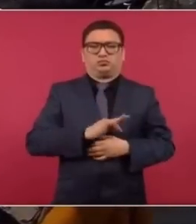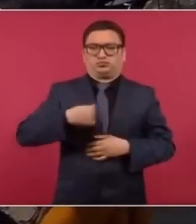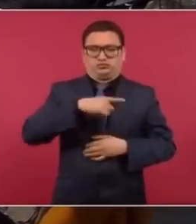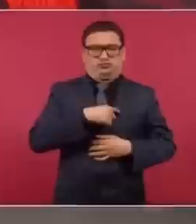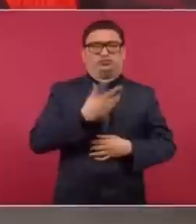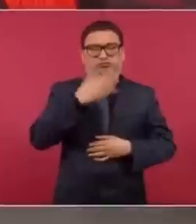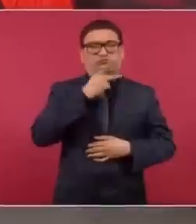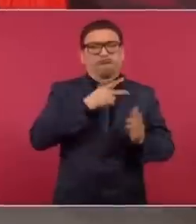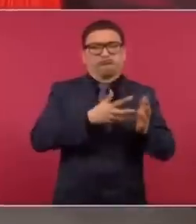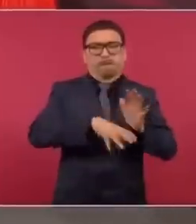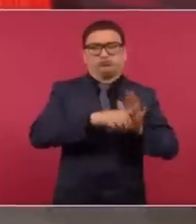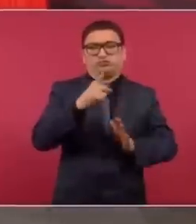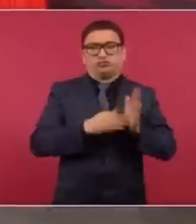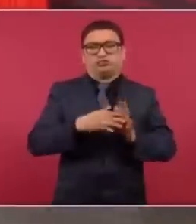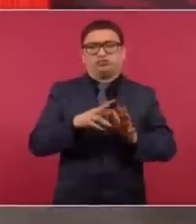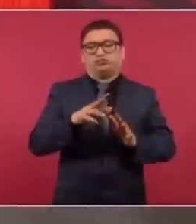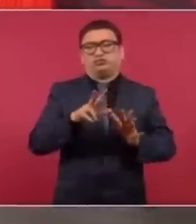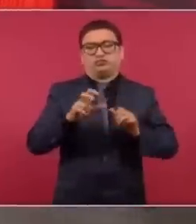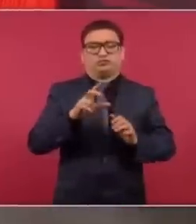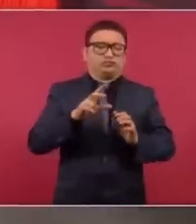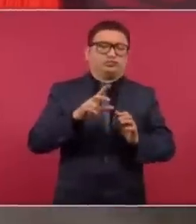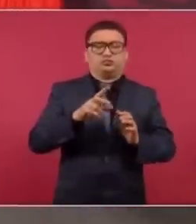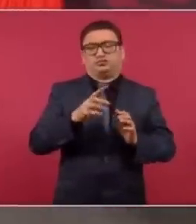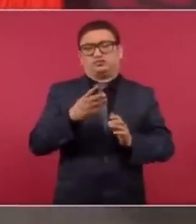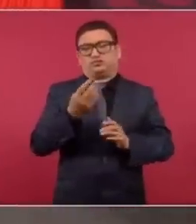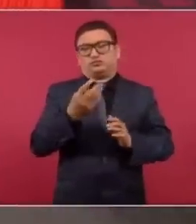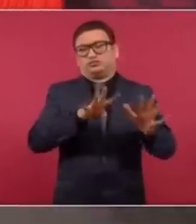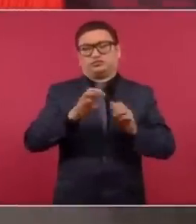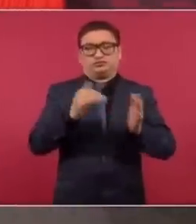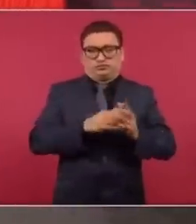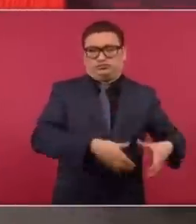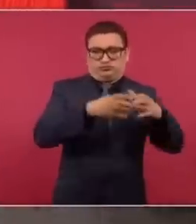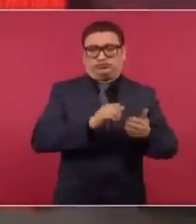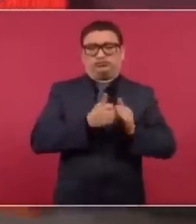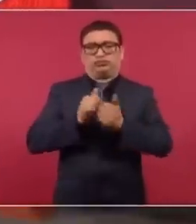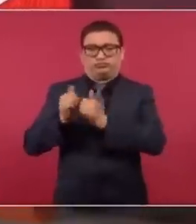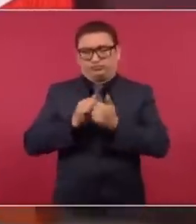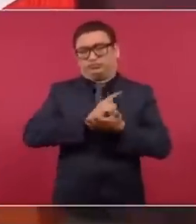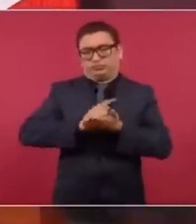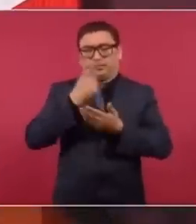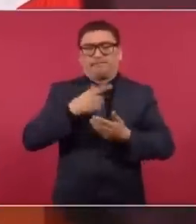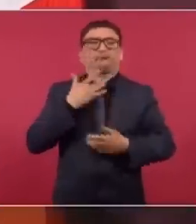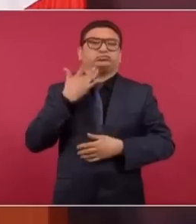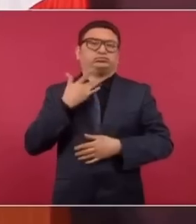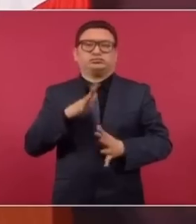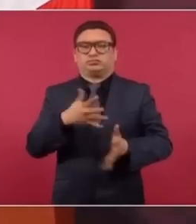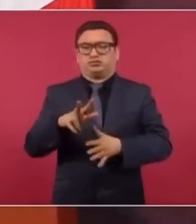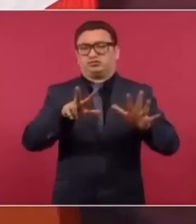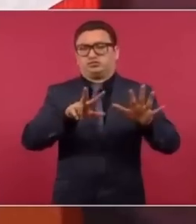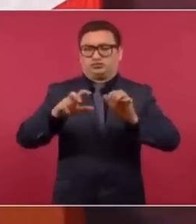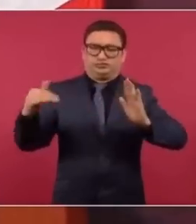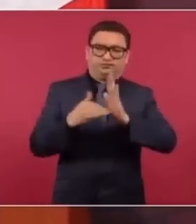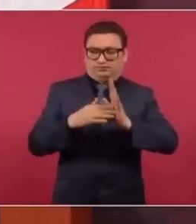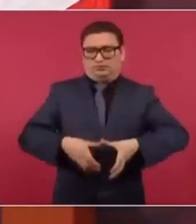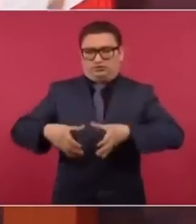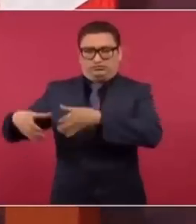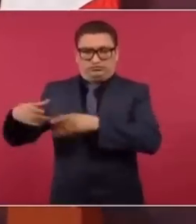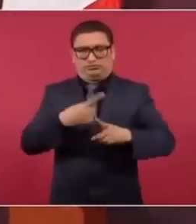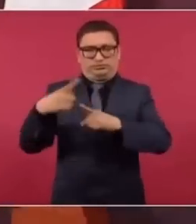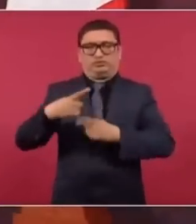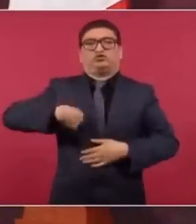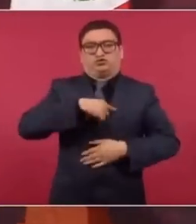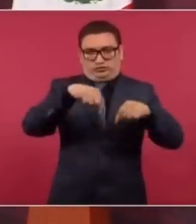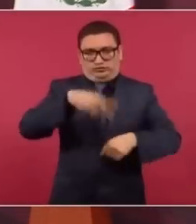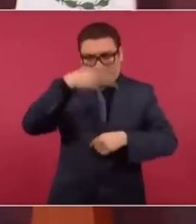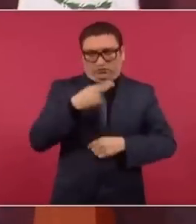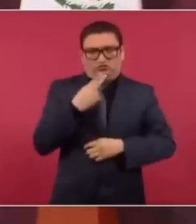procesar el millón 800, millón 900 mil barriles para tener una producción de combustibles de alrededor de 800 mil barriles, que es lo que